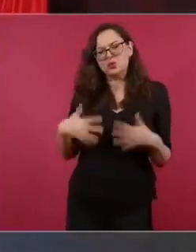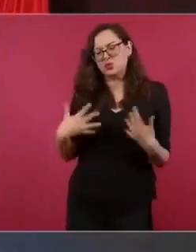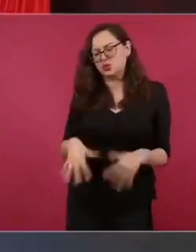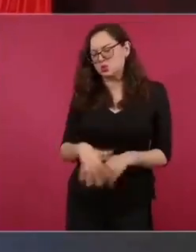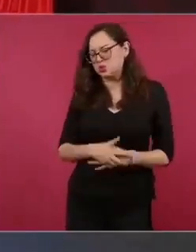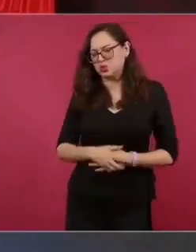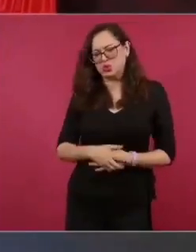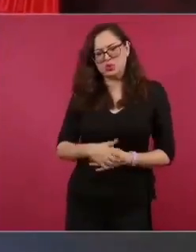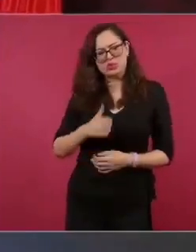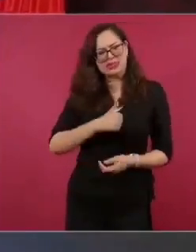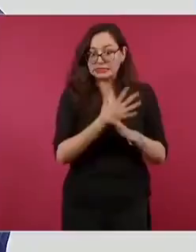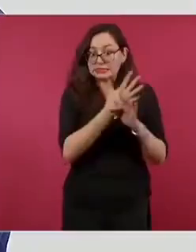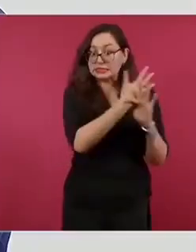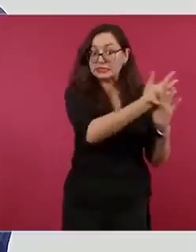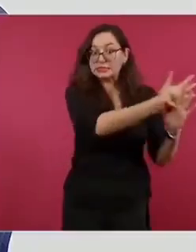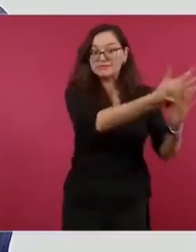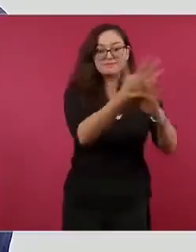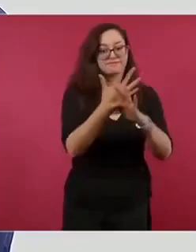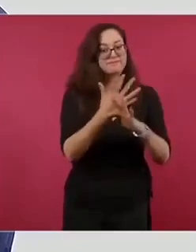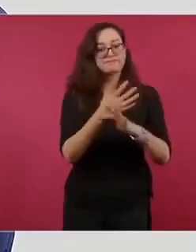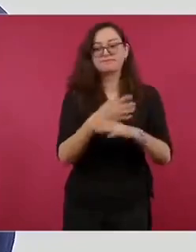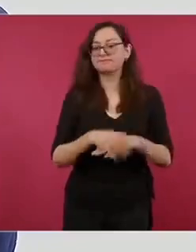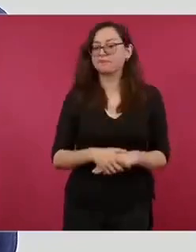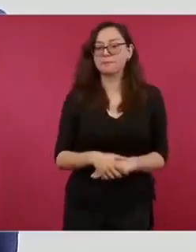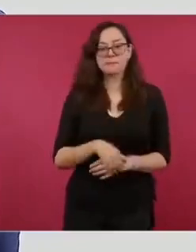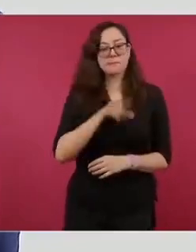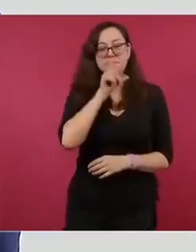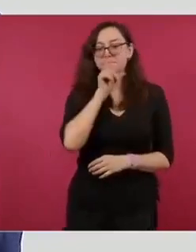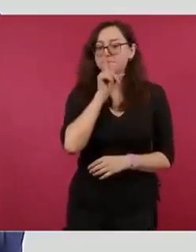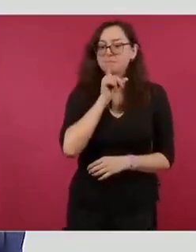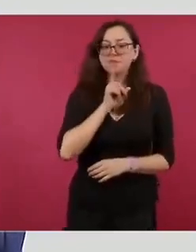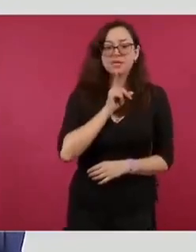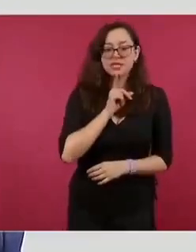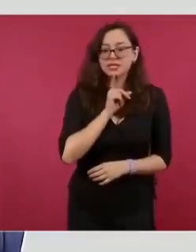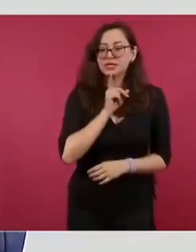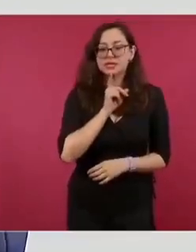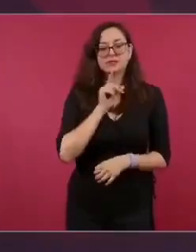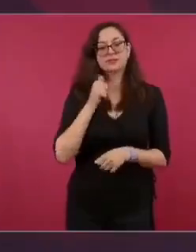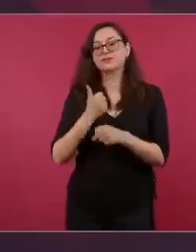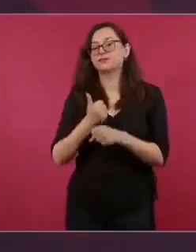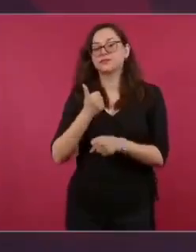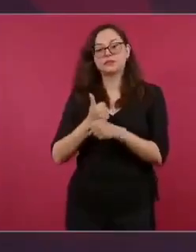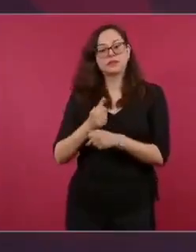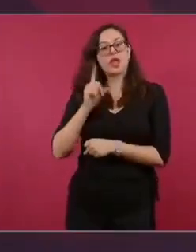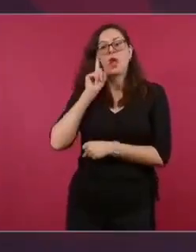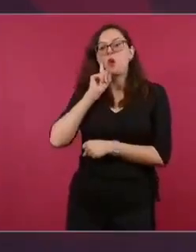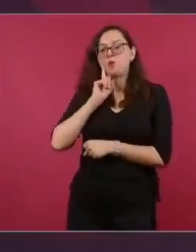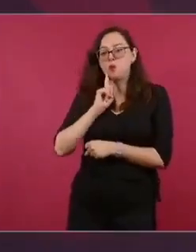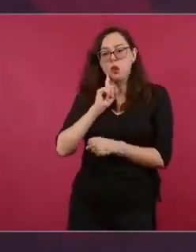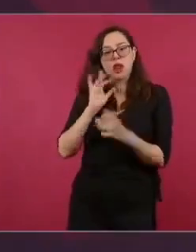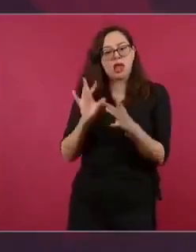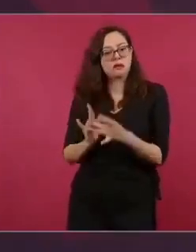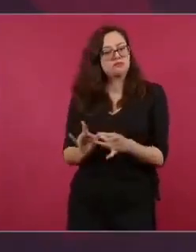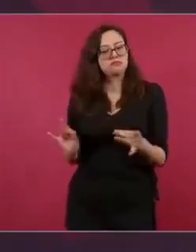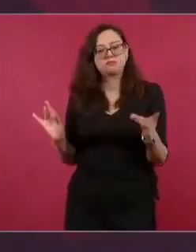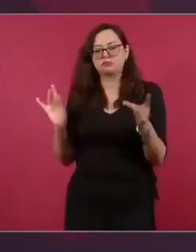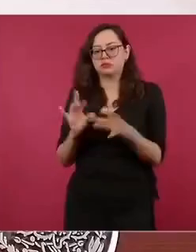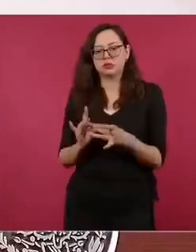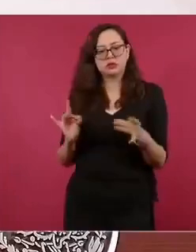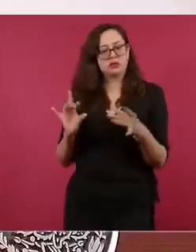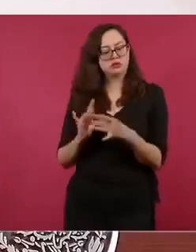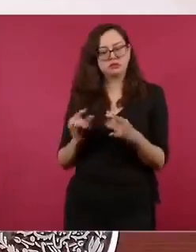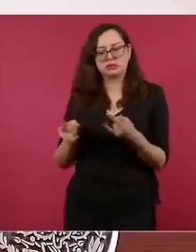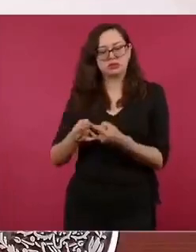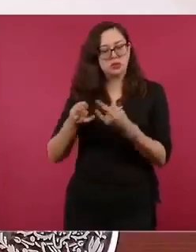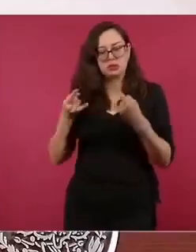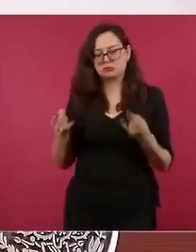nada más, pero no tiene que ver con lo del supuesto secuestro de la